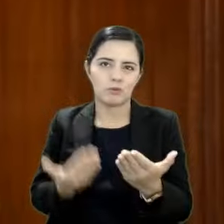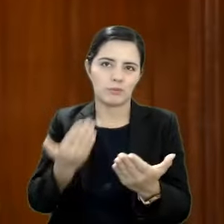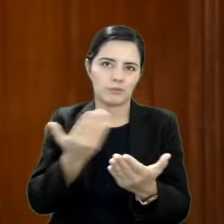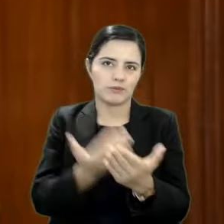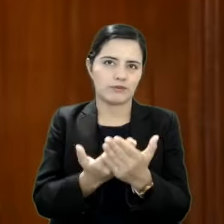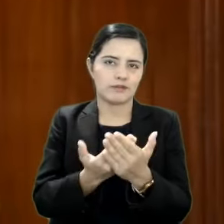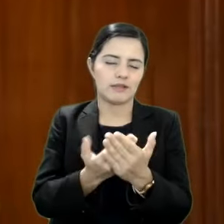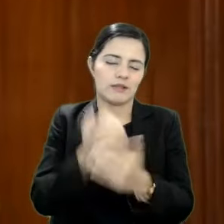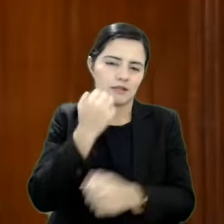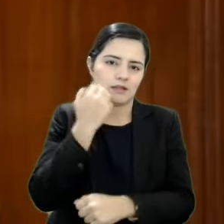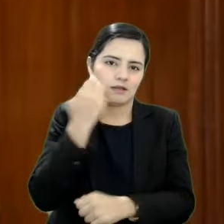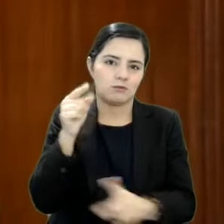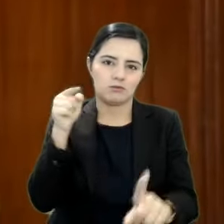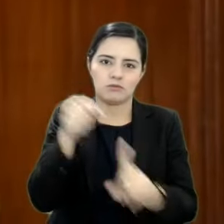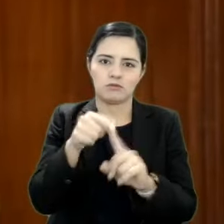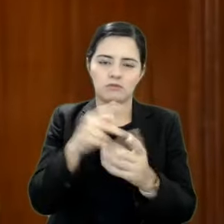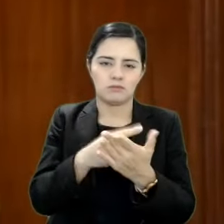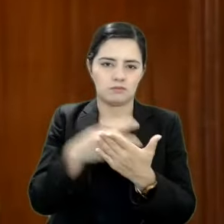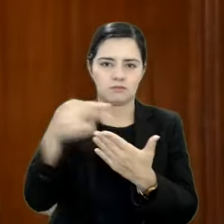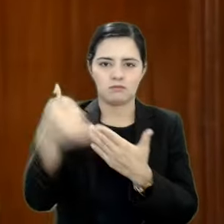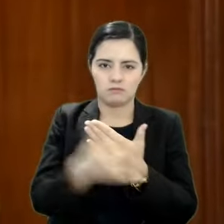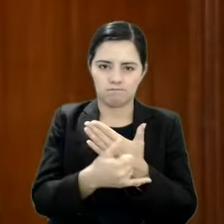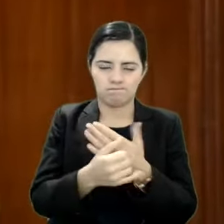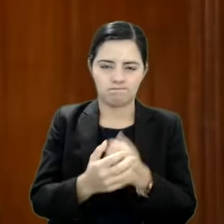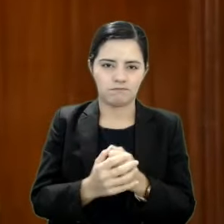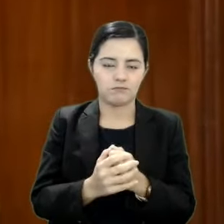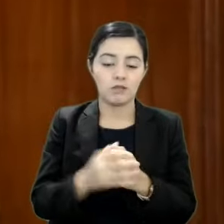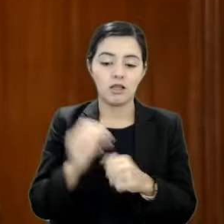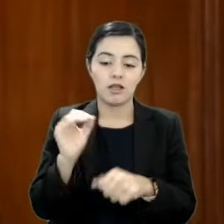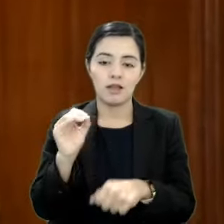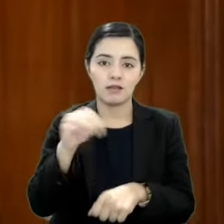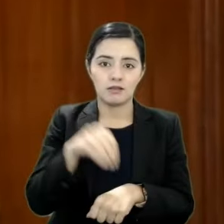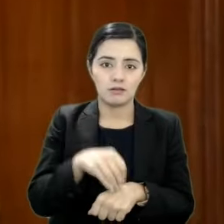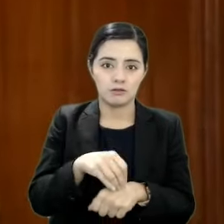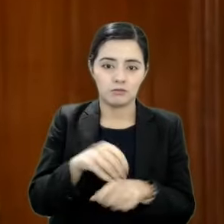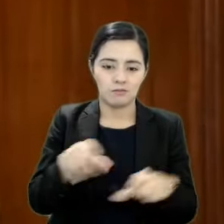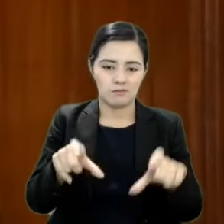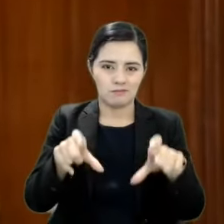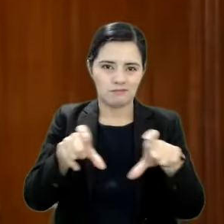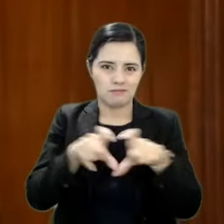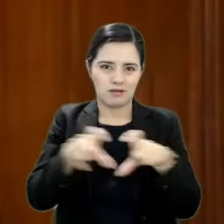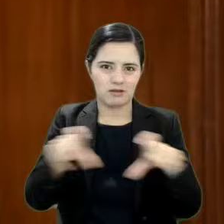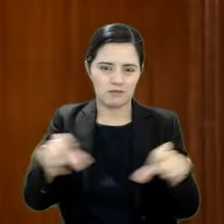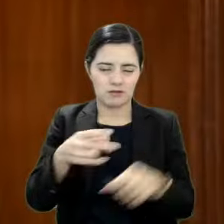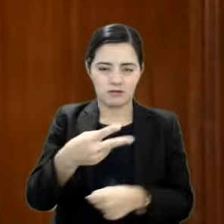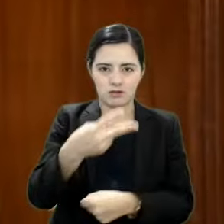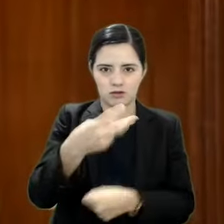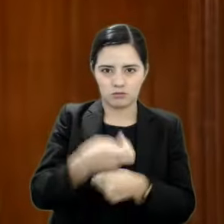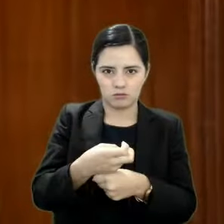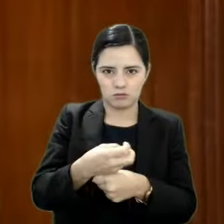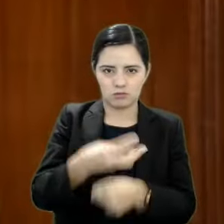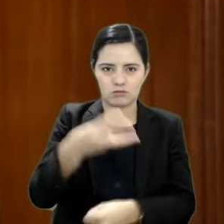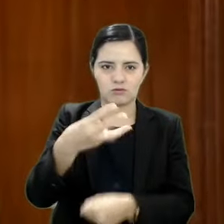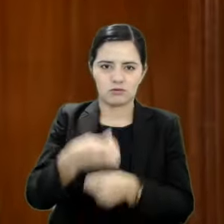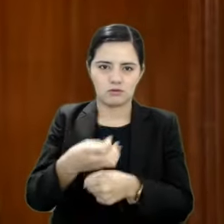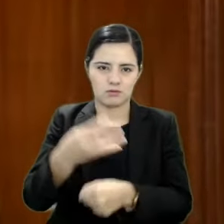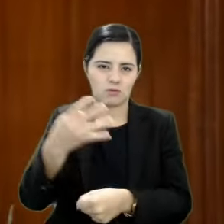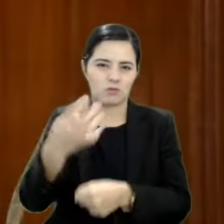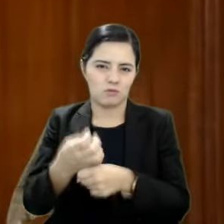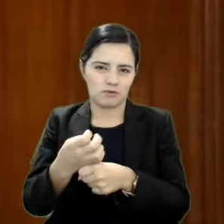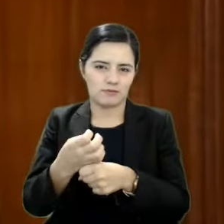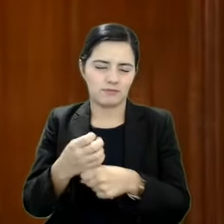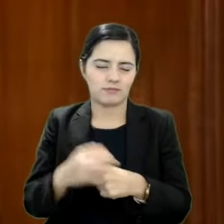proyecto de decreto por el que se adicionan los párrafos segundo, tercero y cuarto